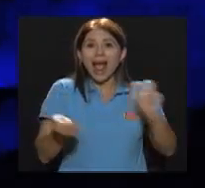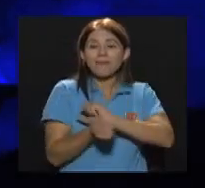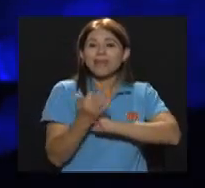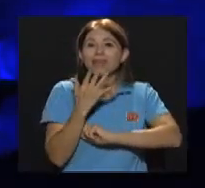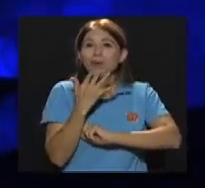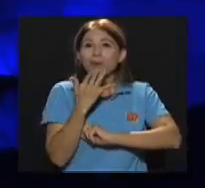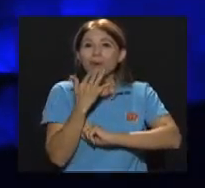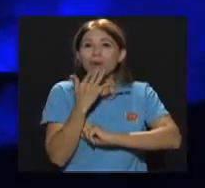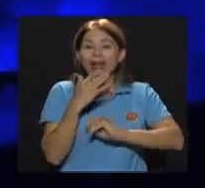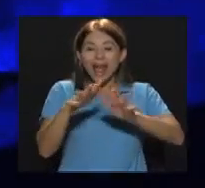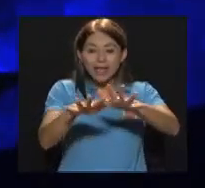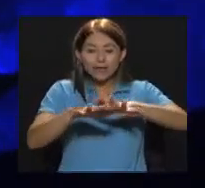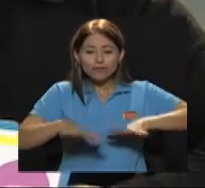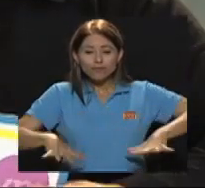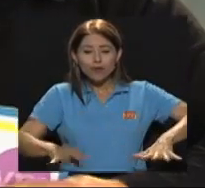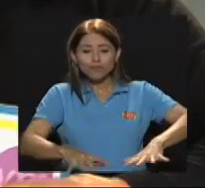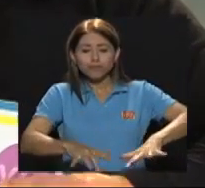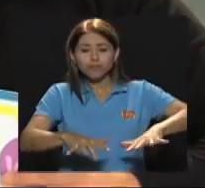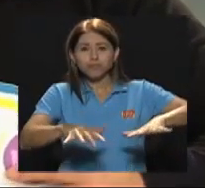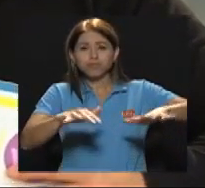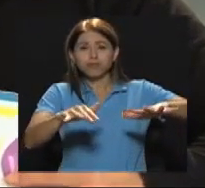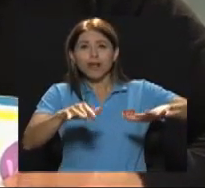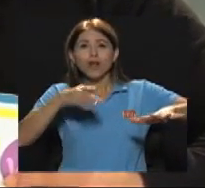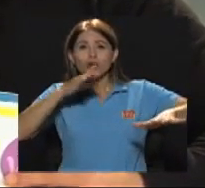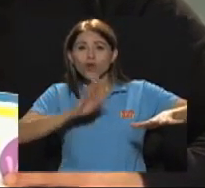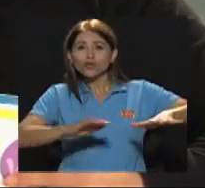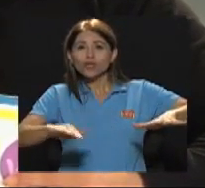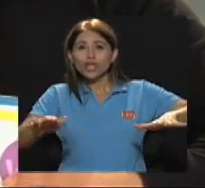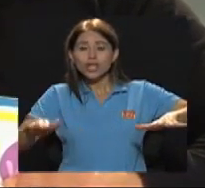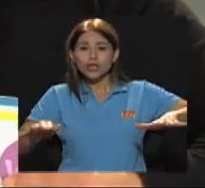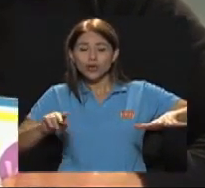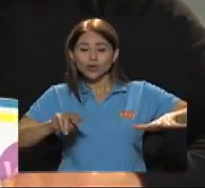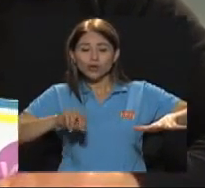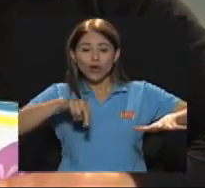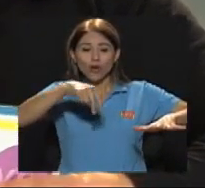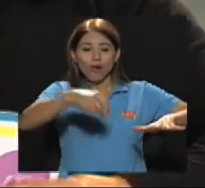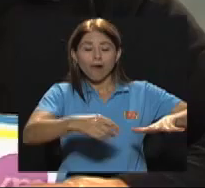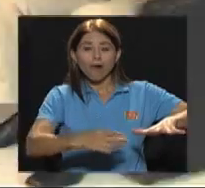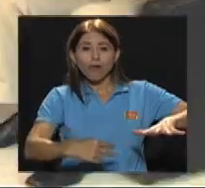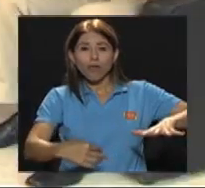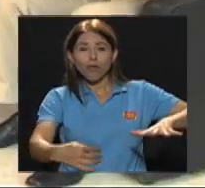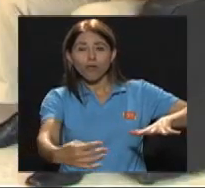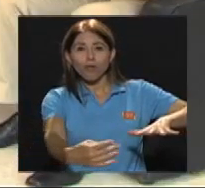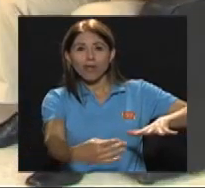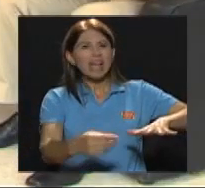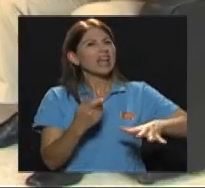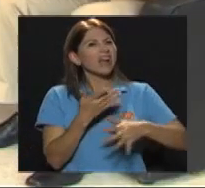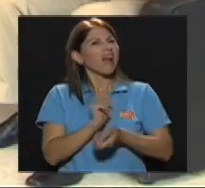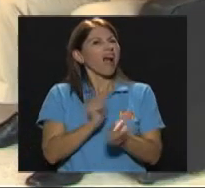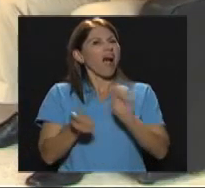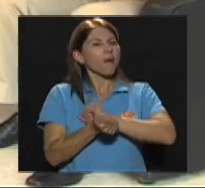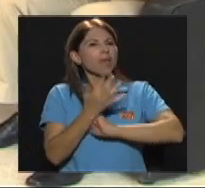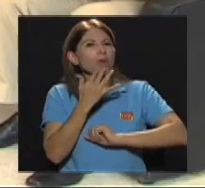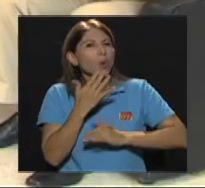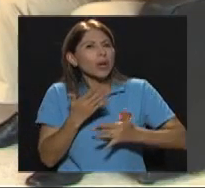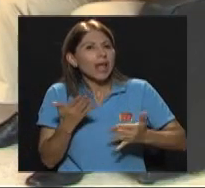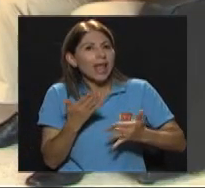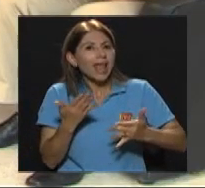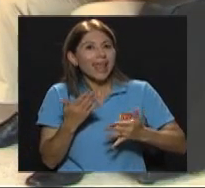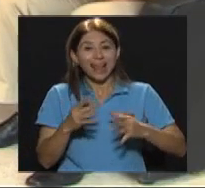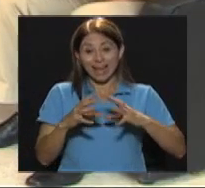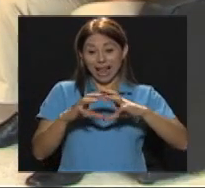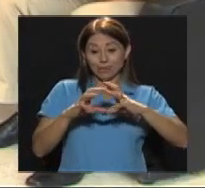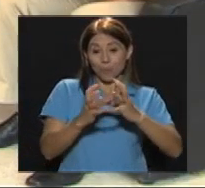bolas Perdón Las bolitas cambian de color O las luces que Que proyectan Las bolas Cambian de Todo Todo